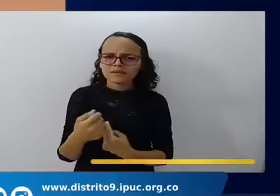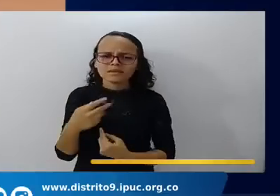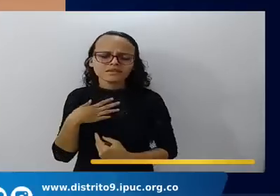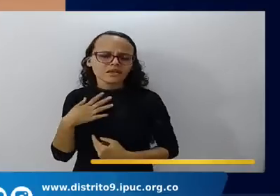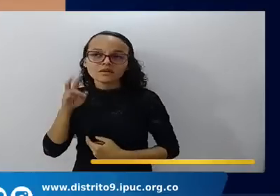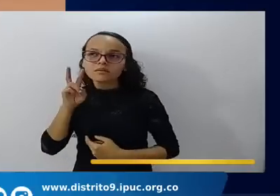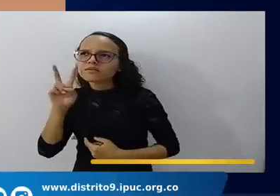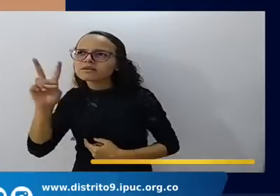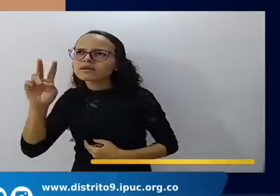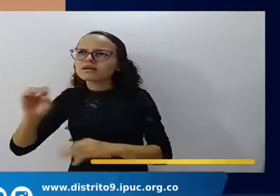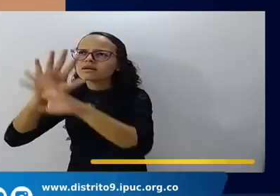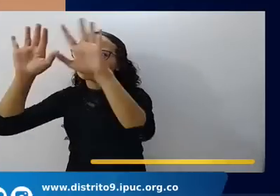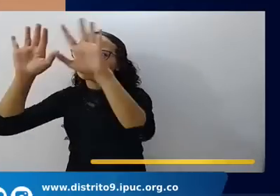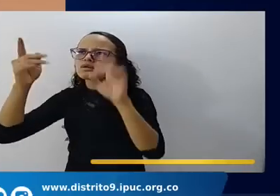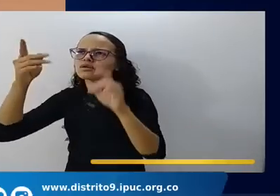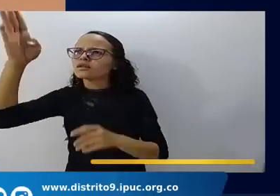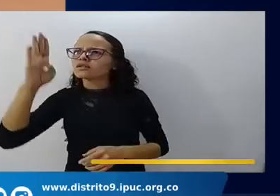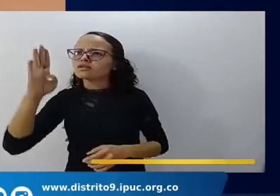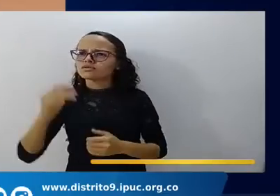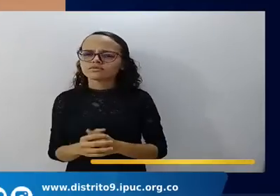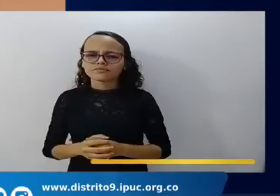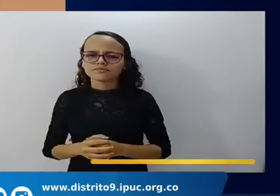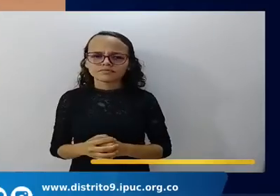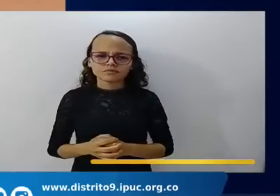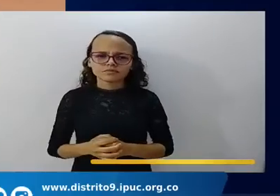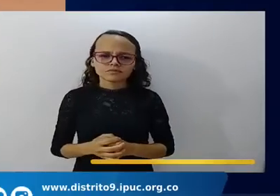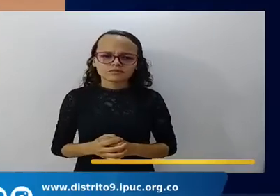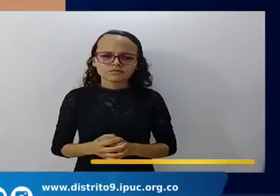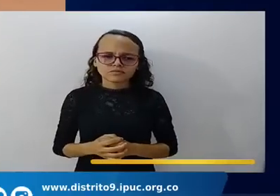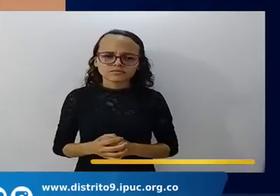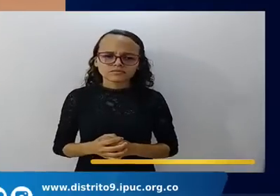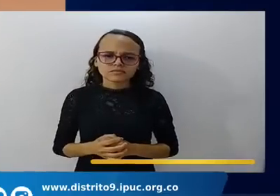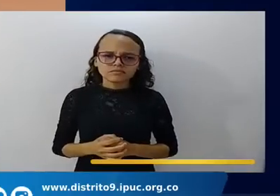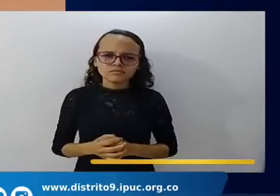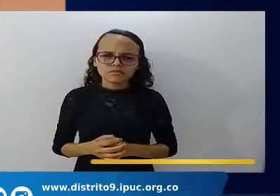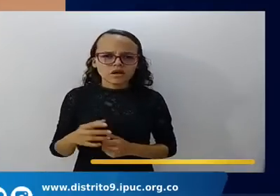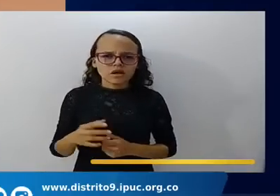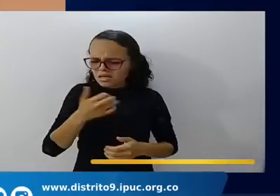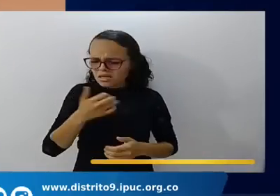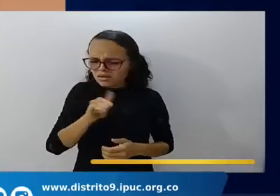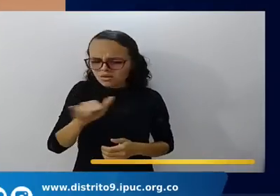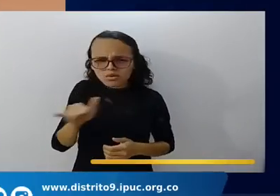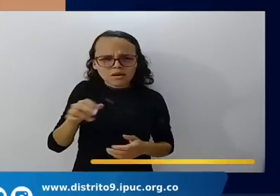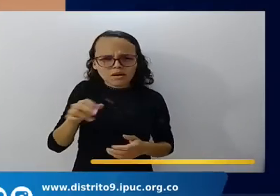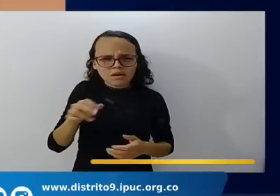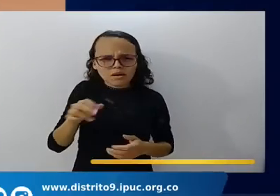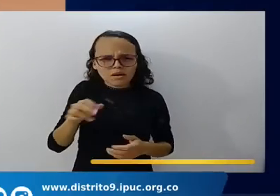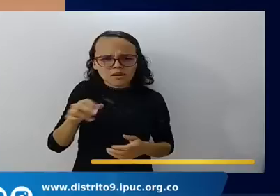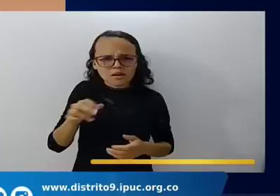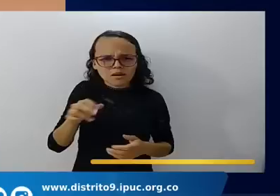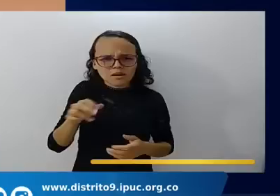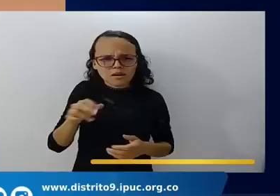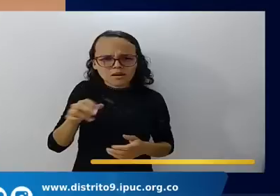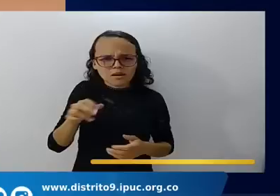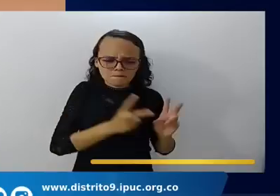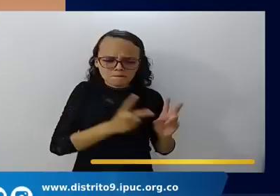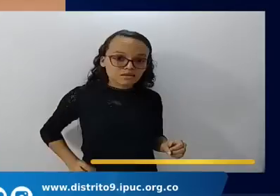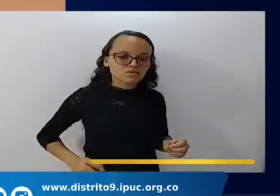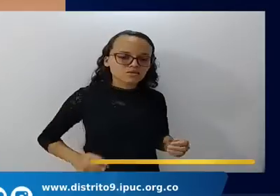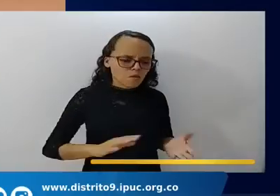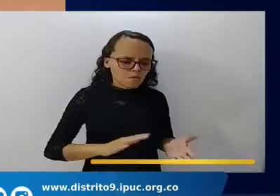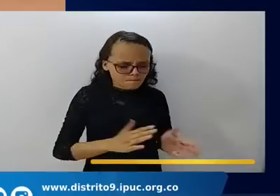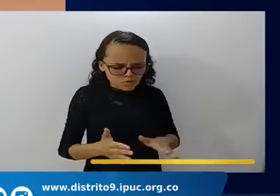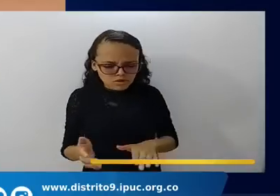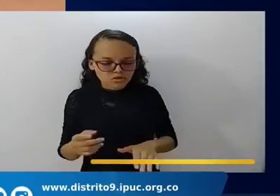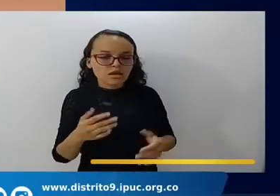Conforme a la fe verso 13 murieron todos estos sin haber recibido